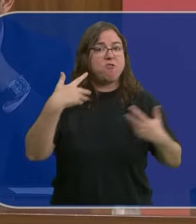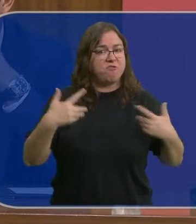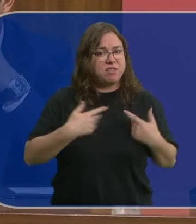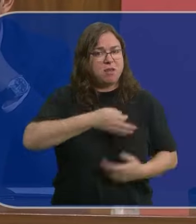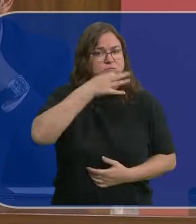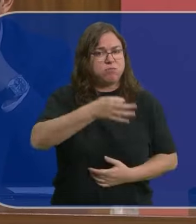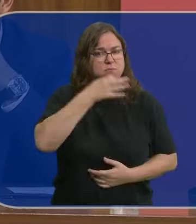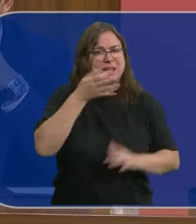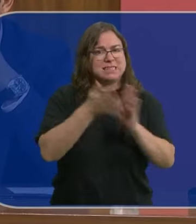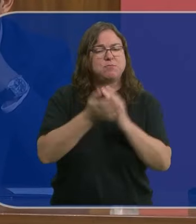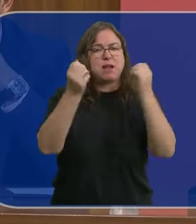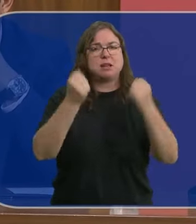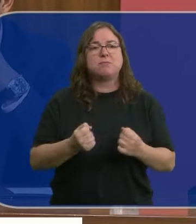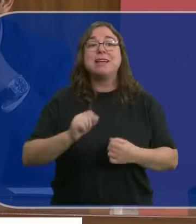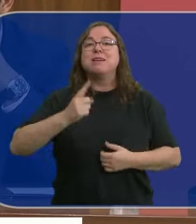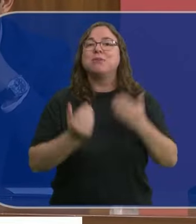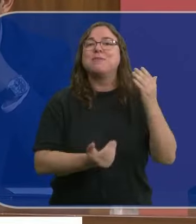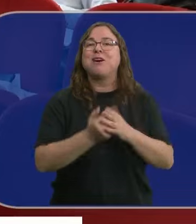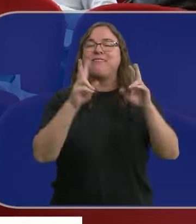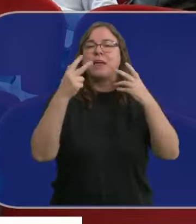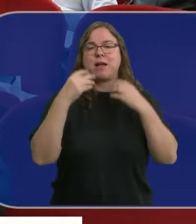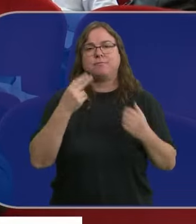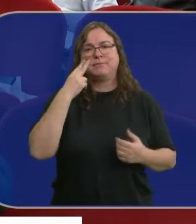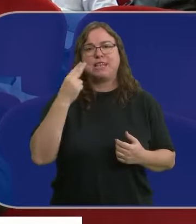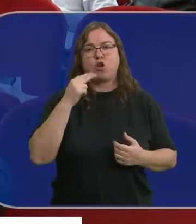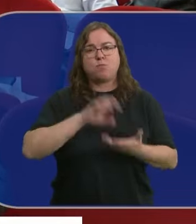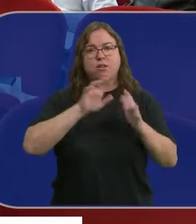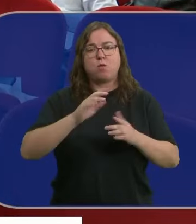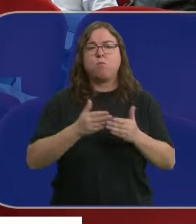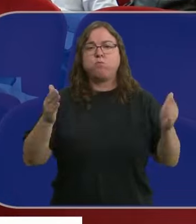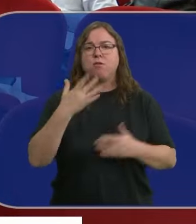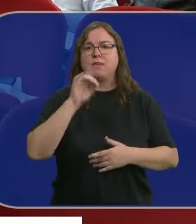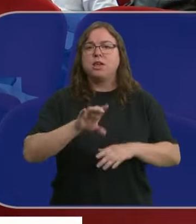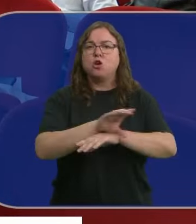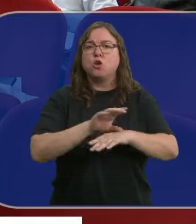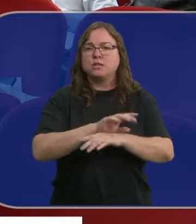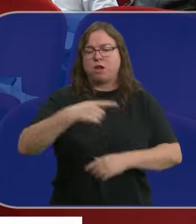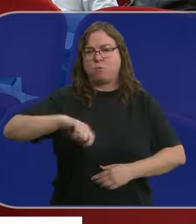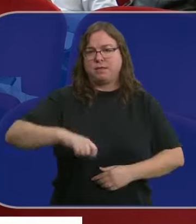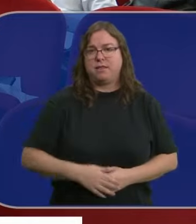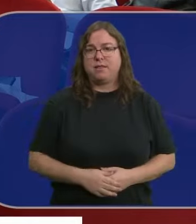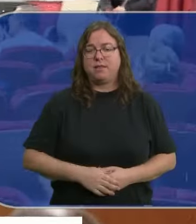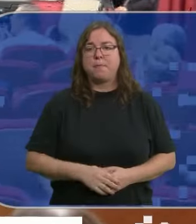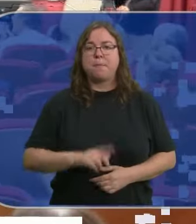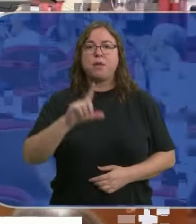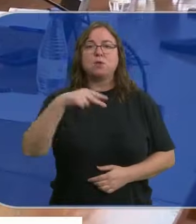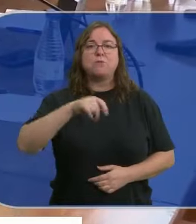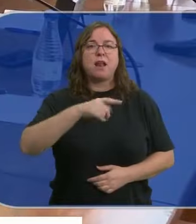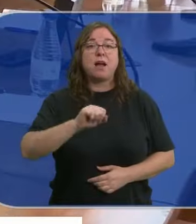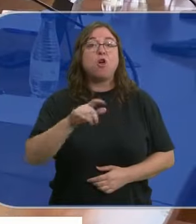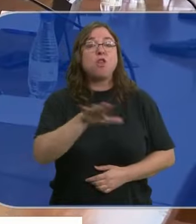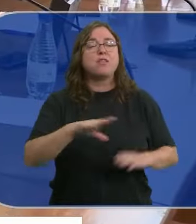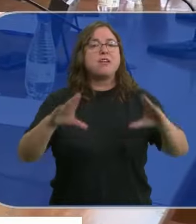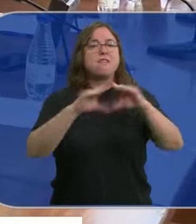Lo hacen en las primeras jornadas autonómicas sobre terrorismo en Castilla y León que ha inaugurado esta mañana el consejero de la Presidencia, Luis Miguel González Gago,